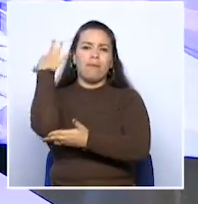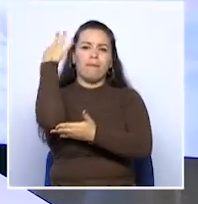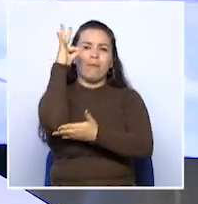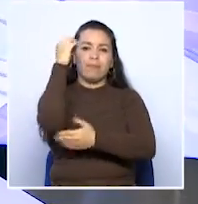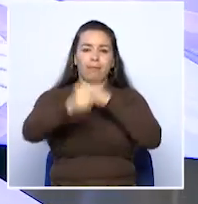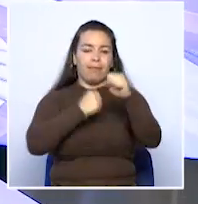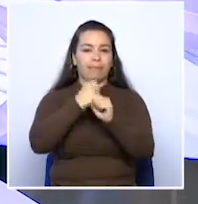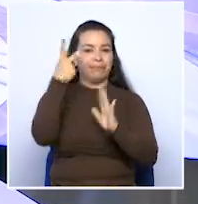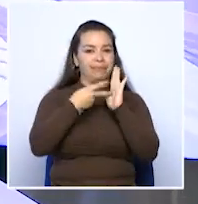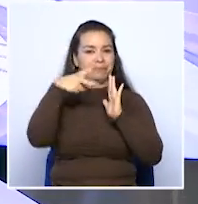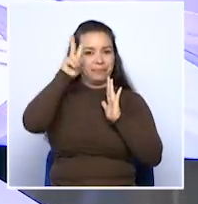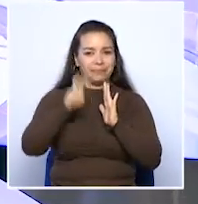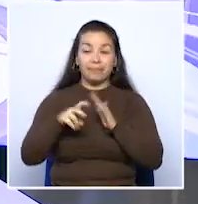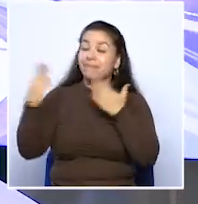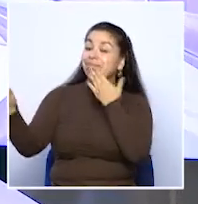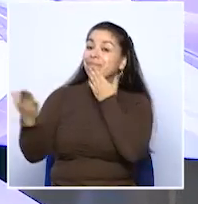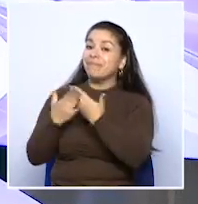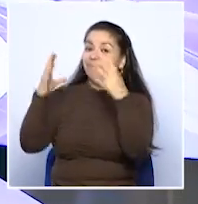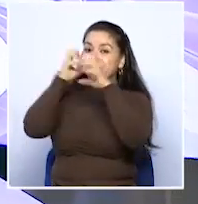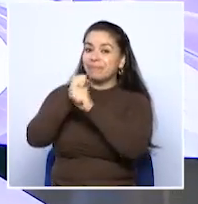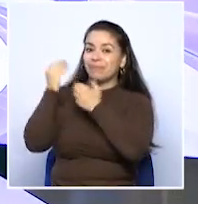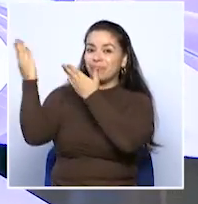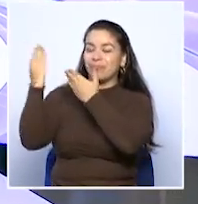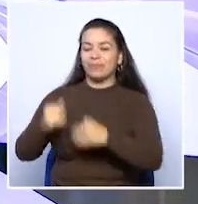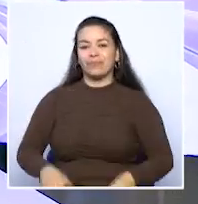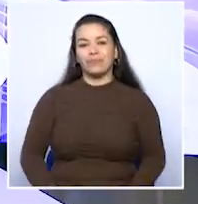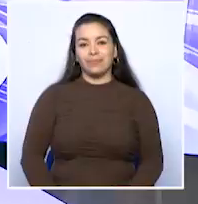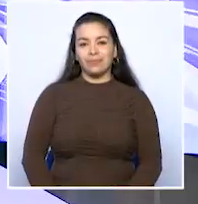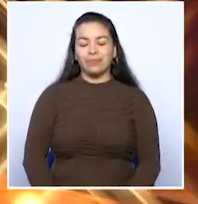año 2017. Andréita, ¿qué tal? Muy buenas noches.